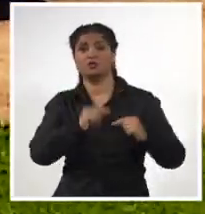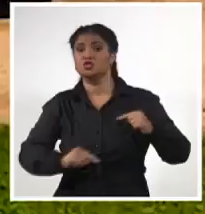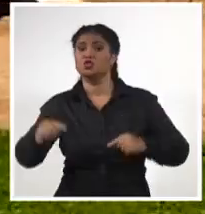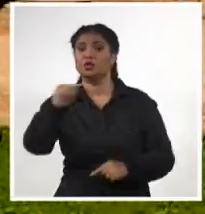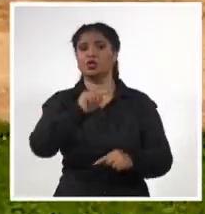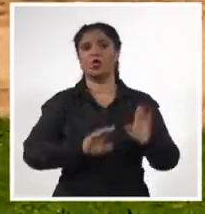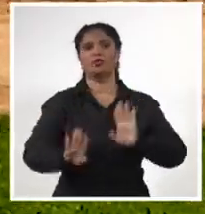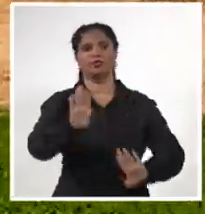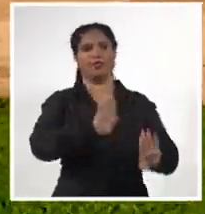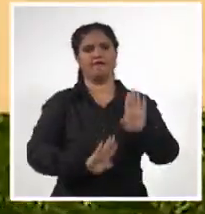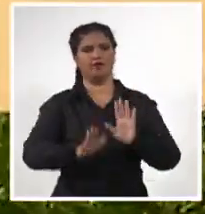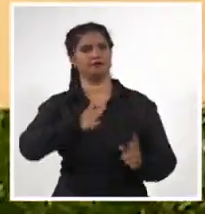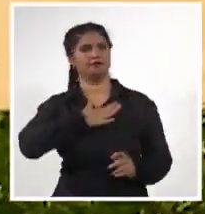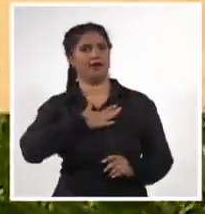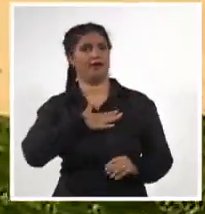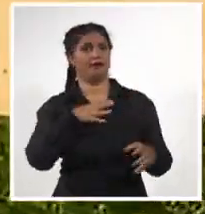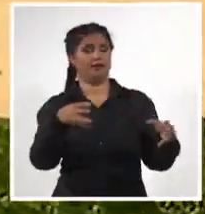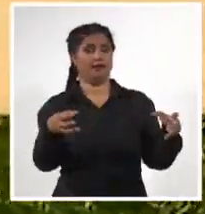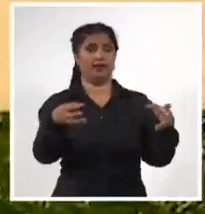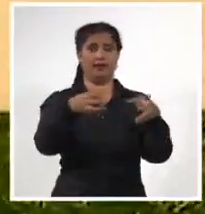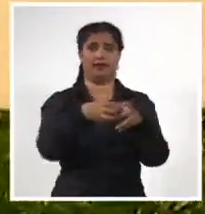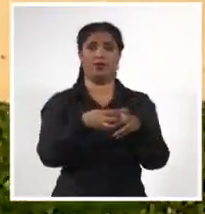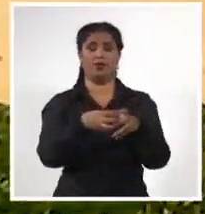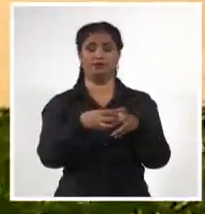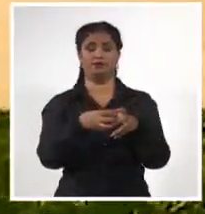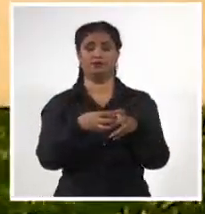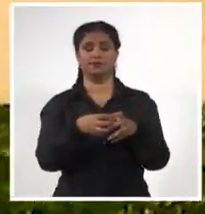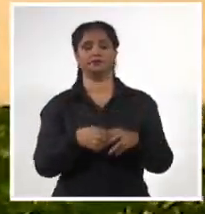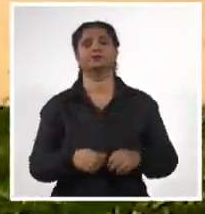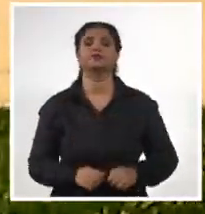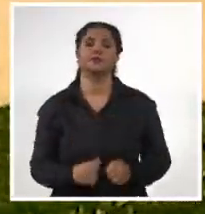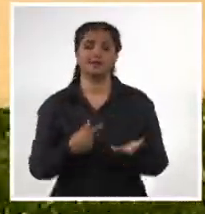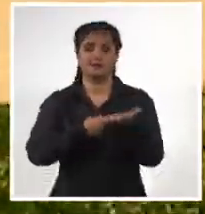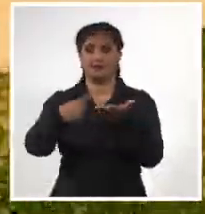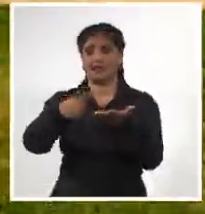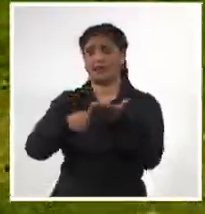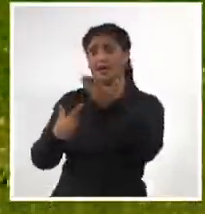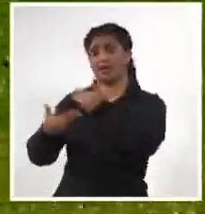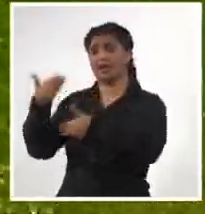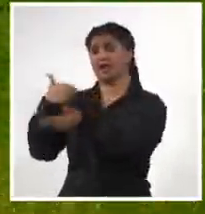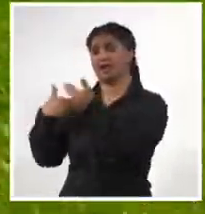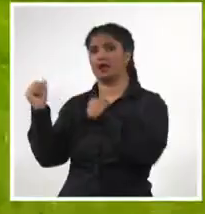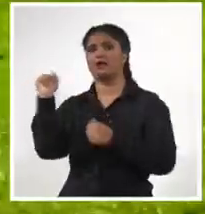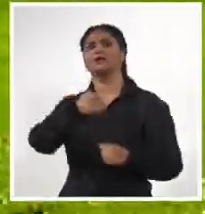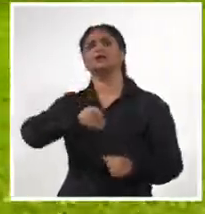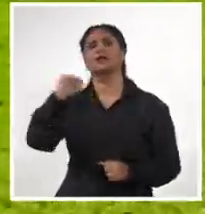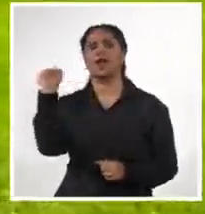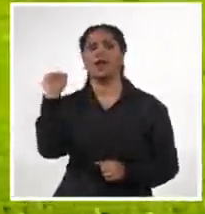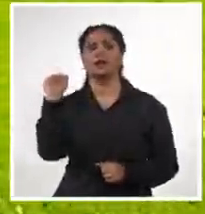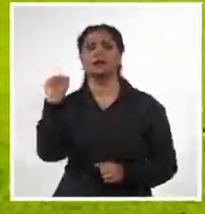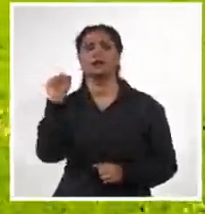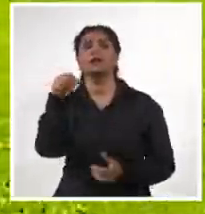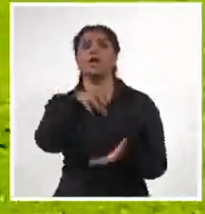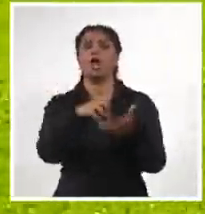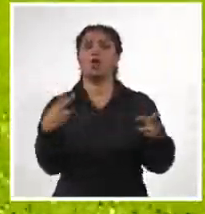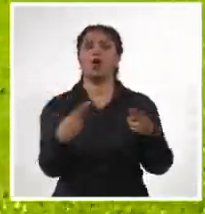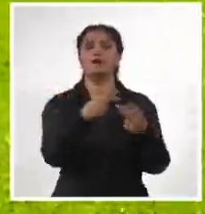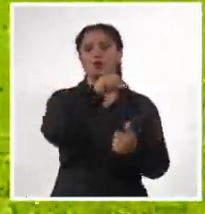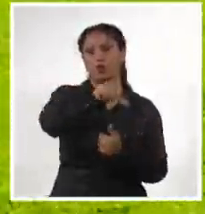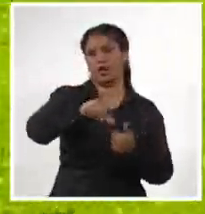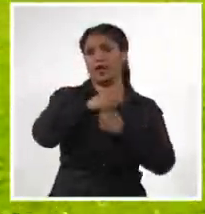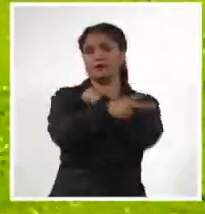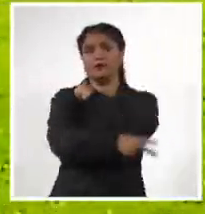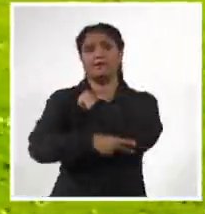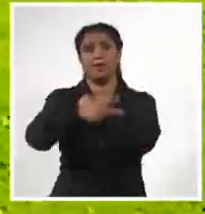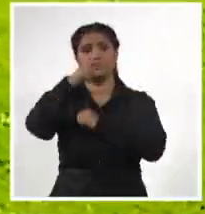puntos neurálgicos de este equipo cuando ganó hace varias semanas la Copa del Caribe en República Dominicana.